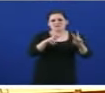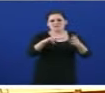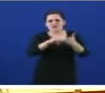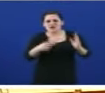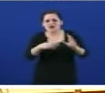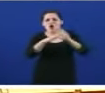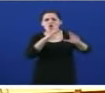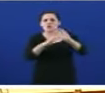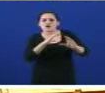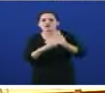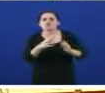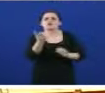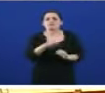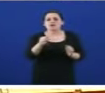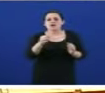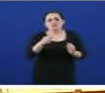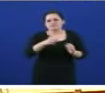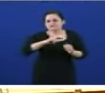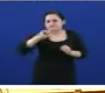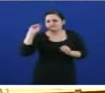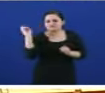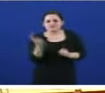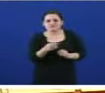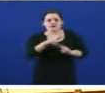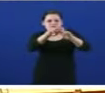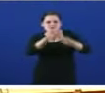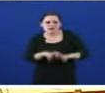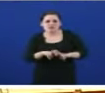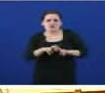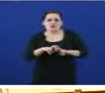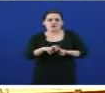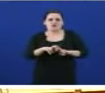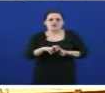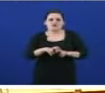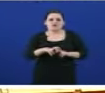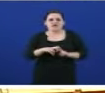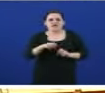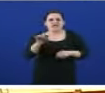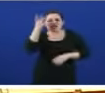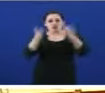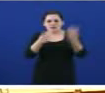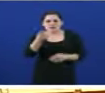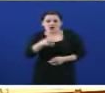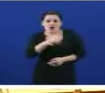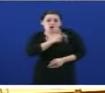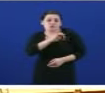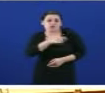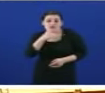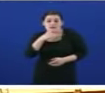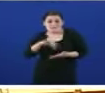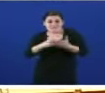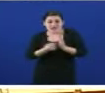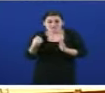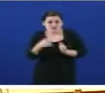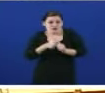e da comunicación e en materia de investigación, desenvolvemento e innovación. É certo que vostedes non estaba obrigado a seguilos.